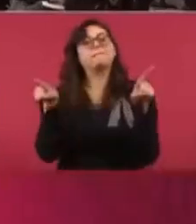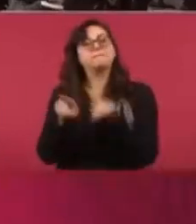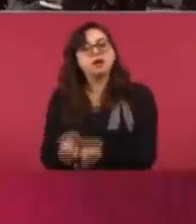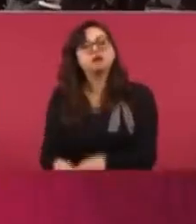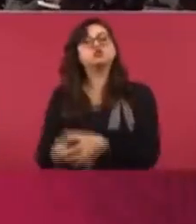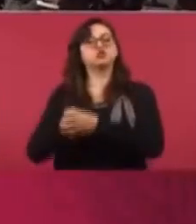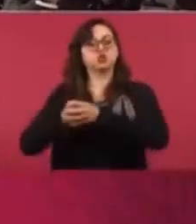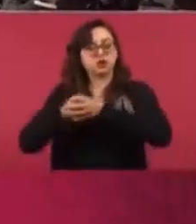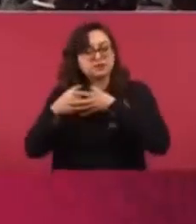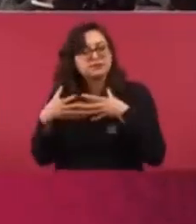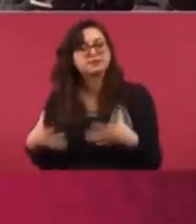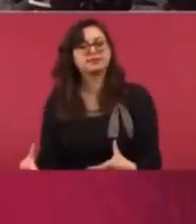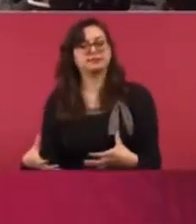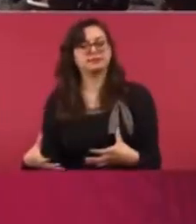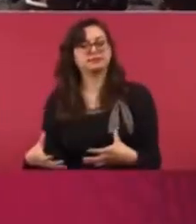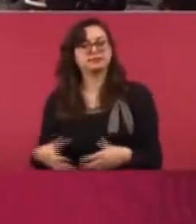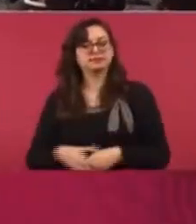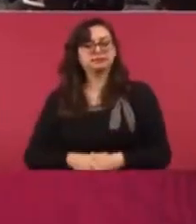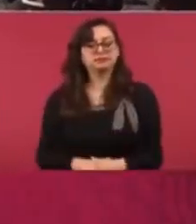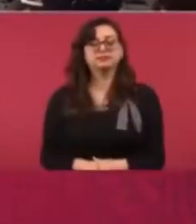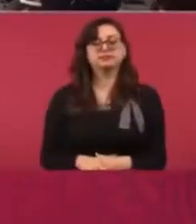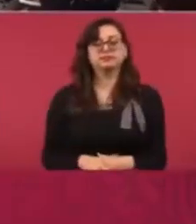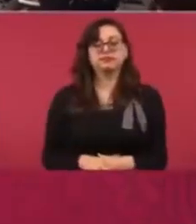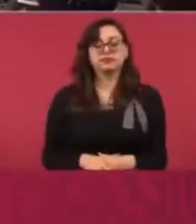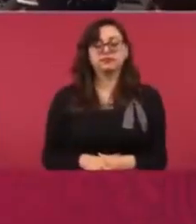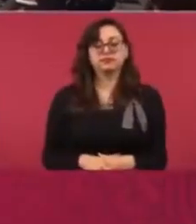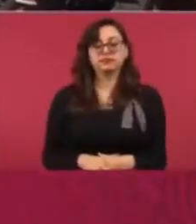También, ¿qué otra cosa remediamos?